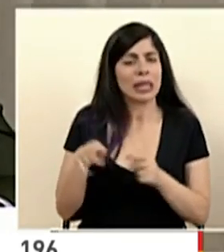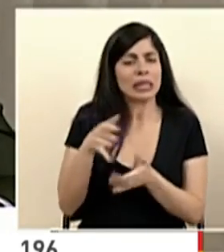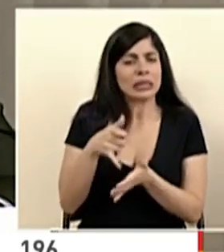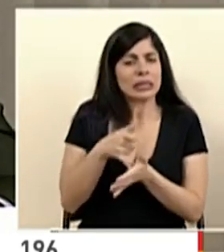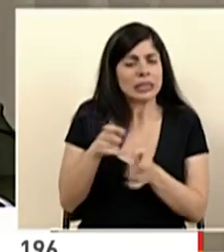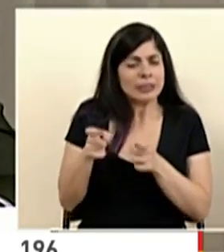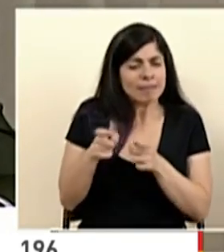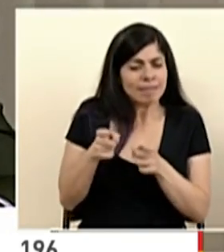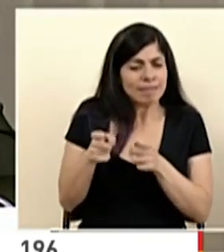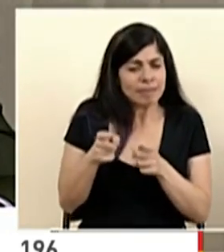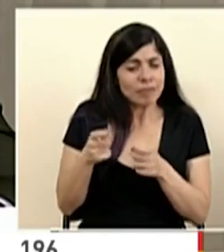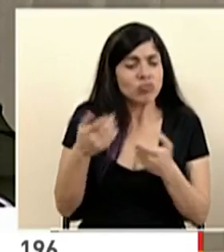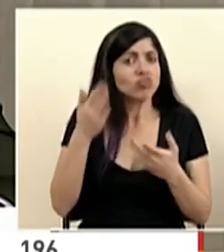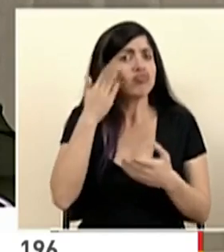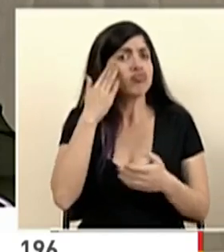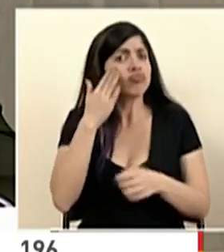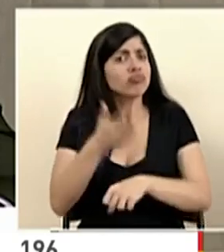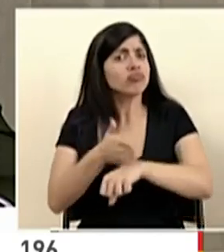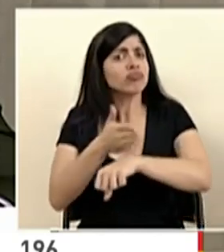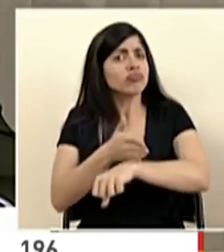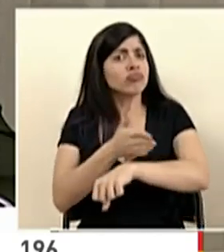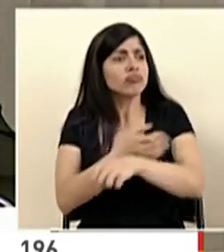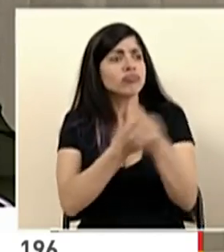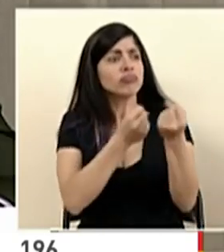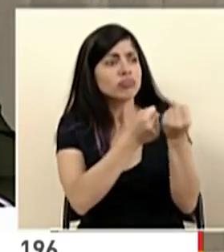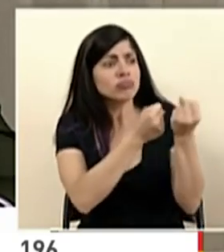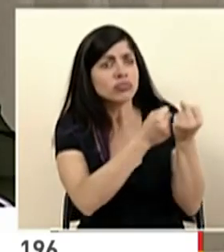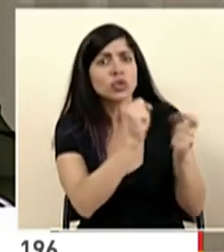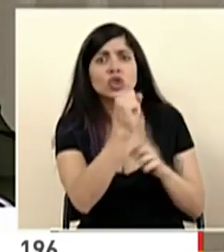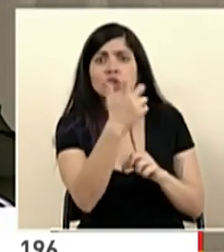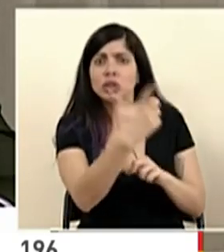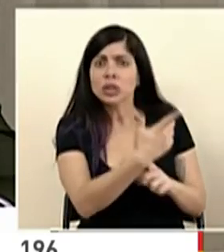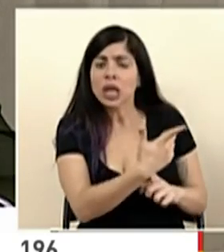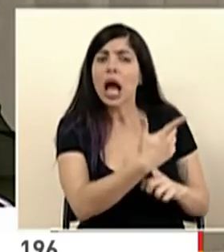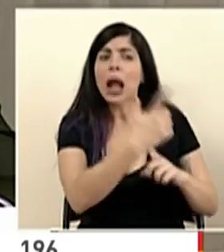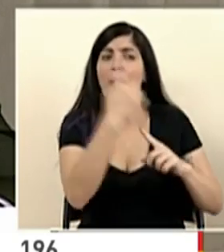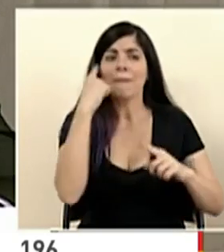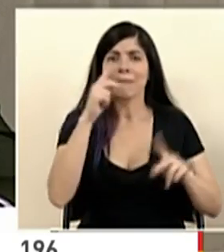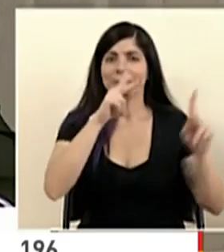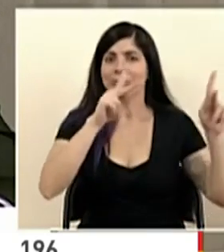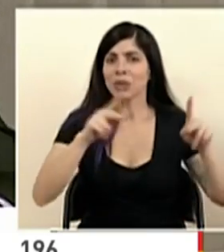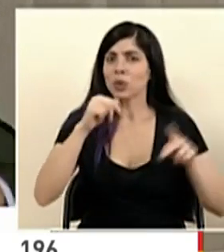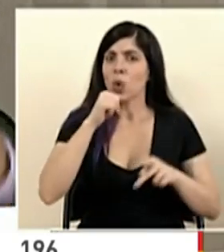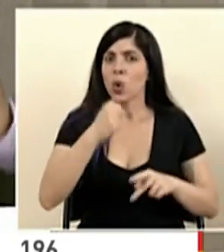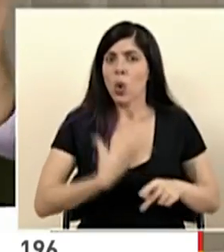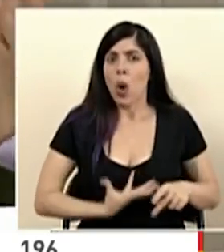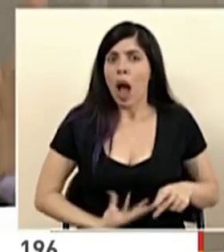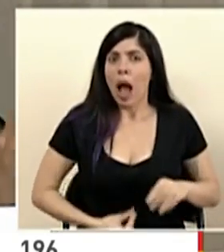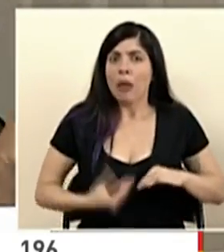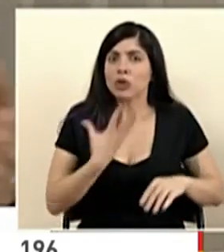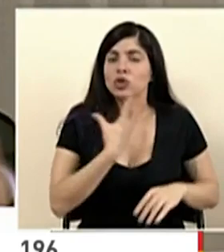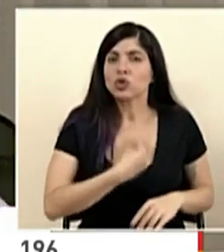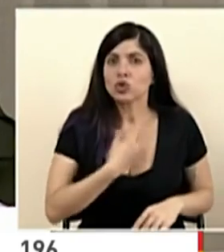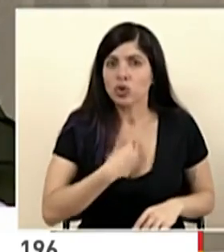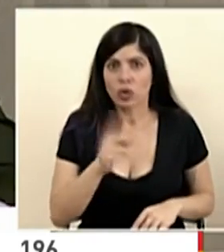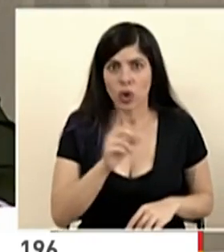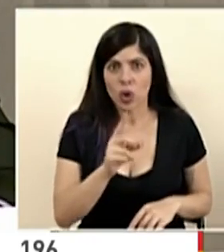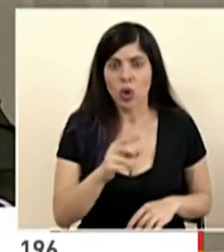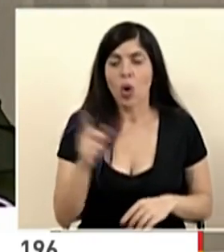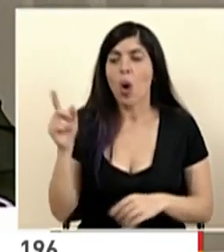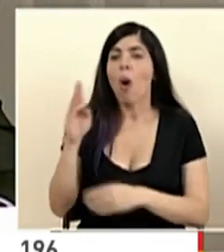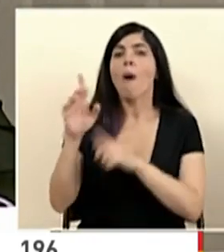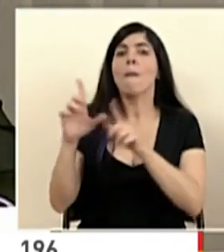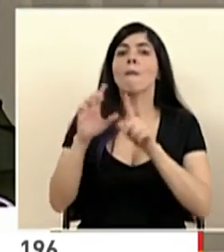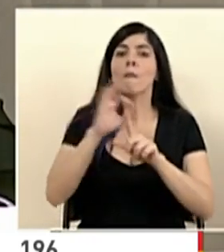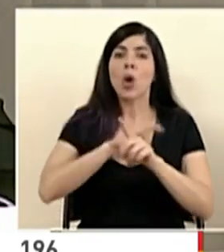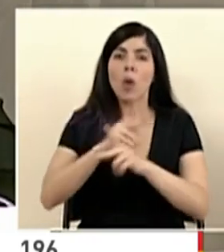Sabemos que hemos avanzado en los apoyos sociales para que no haya sufrimiento por hambre, sea con ayudas en diarios, sea